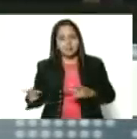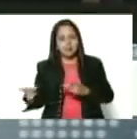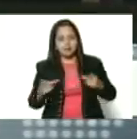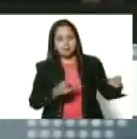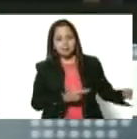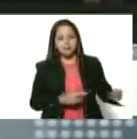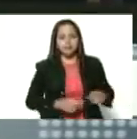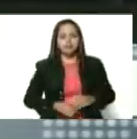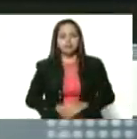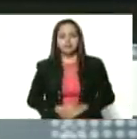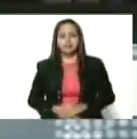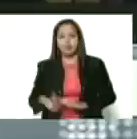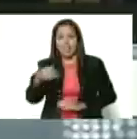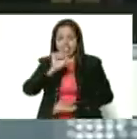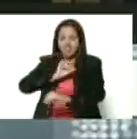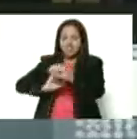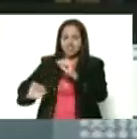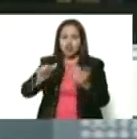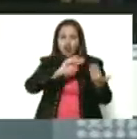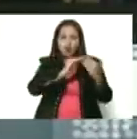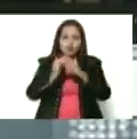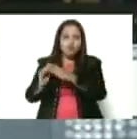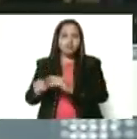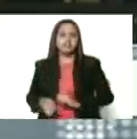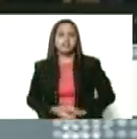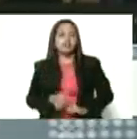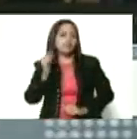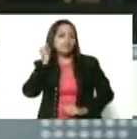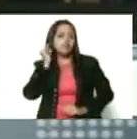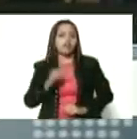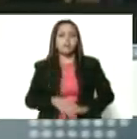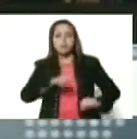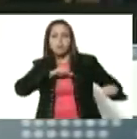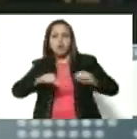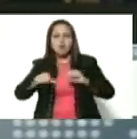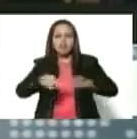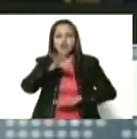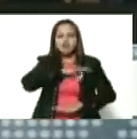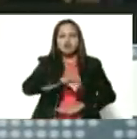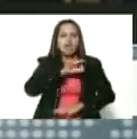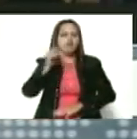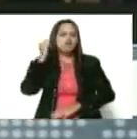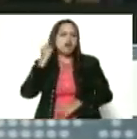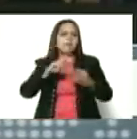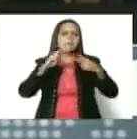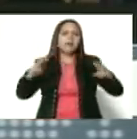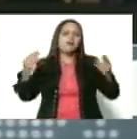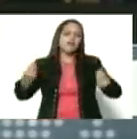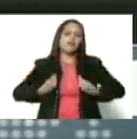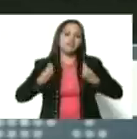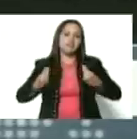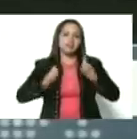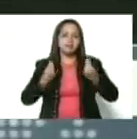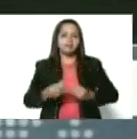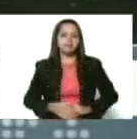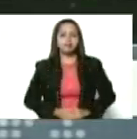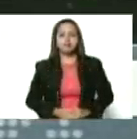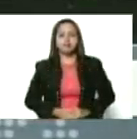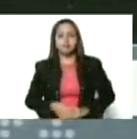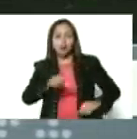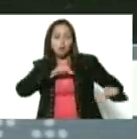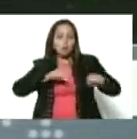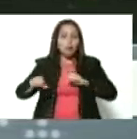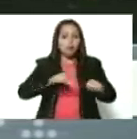Están las defensoras comunales del género, el movimiento social de mujeres por la paz y la vida. El